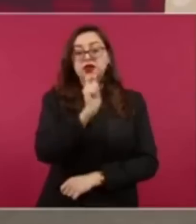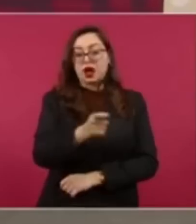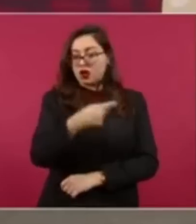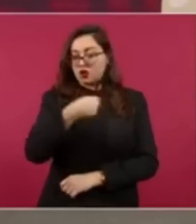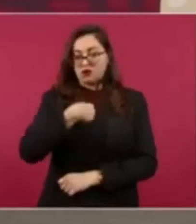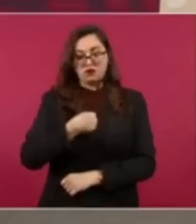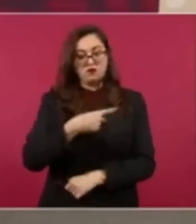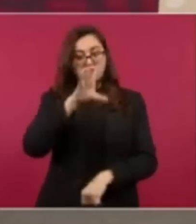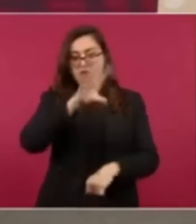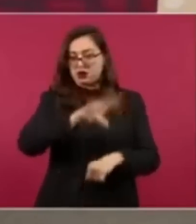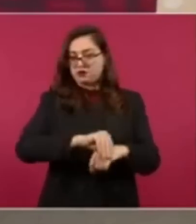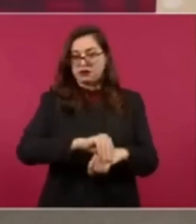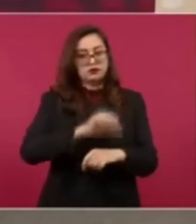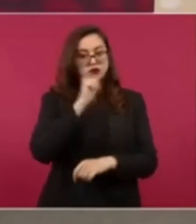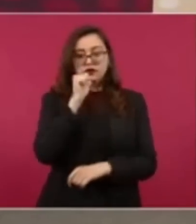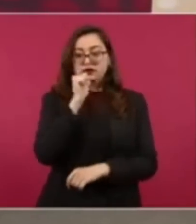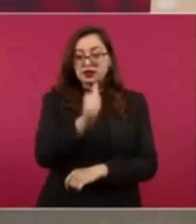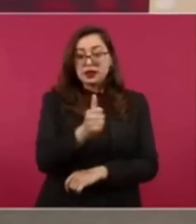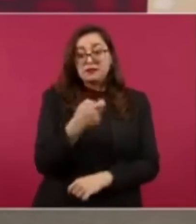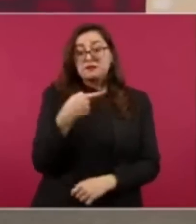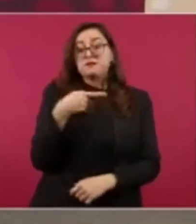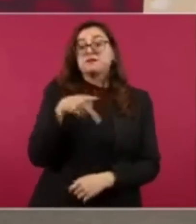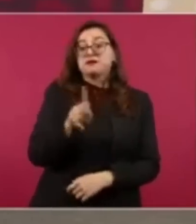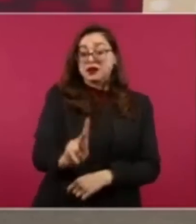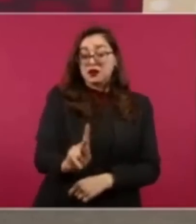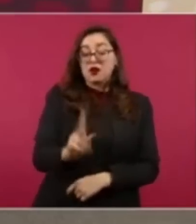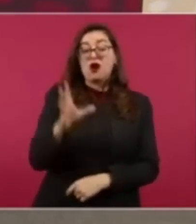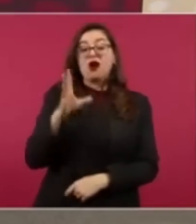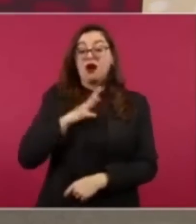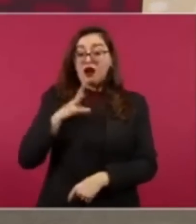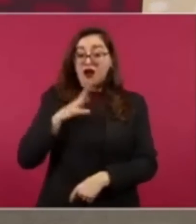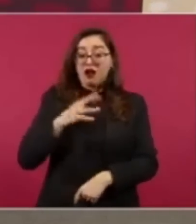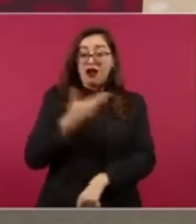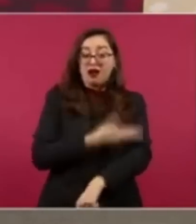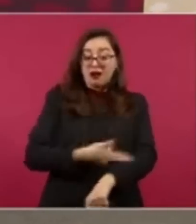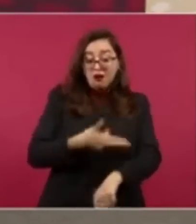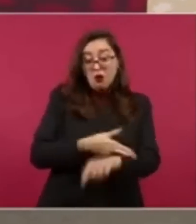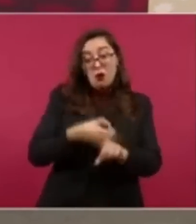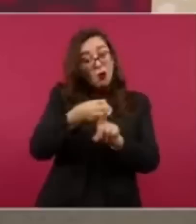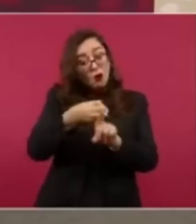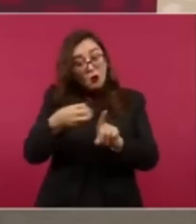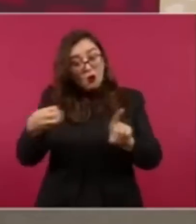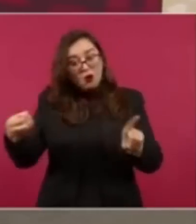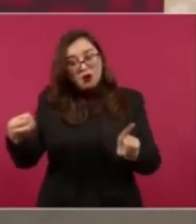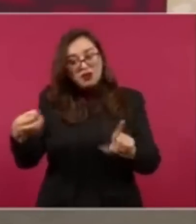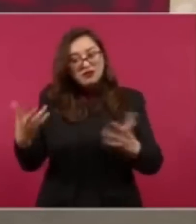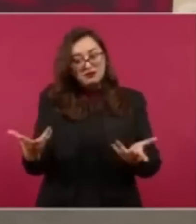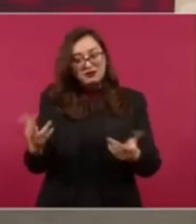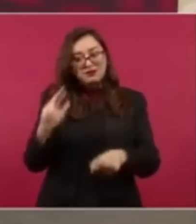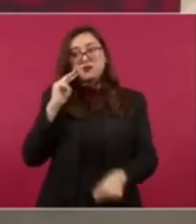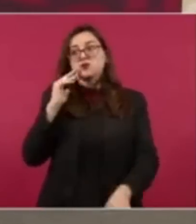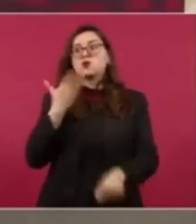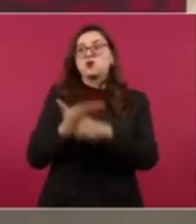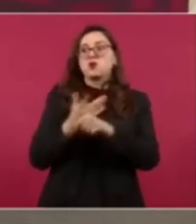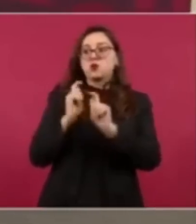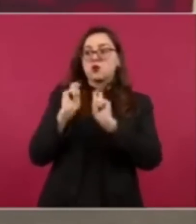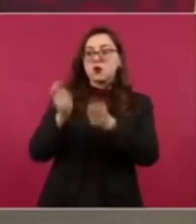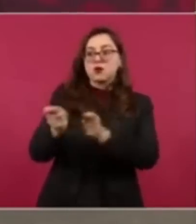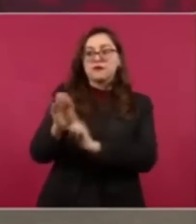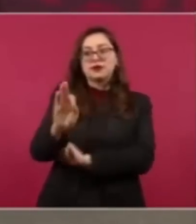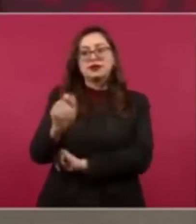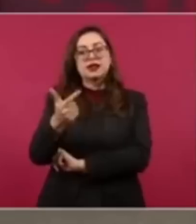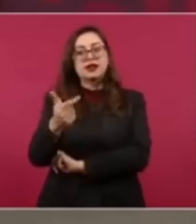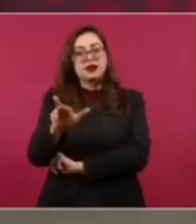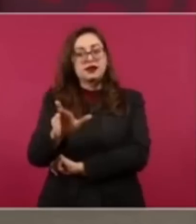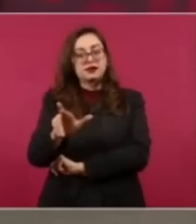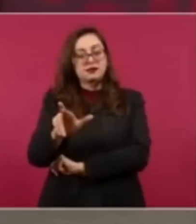Pero corresponde a, en este caso, la fiscalía y nosotros también ayudamos